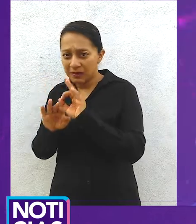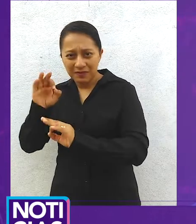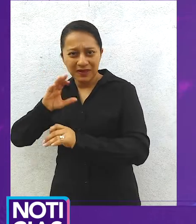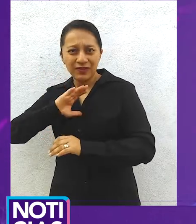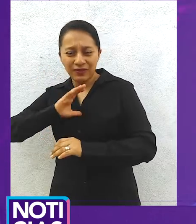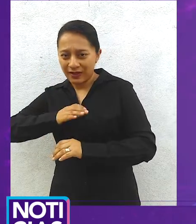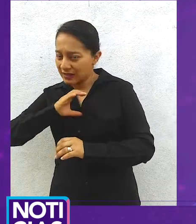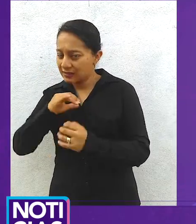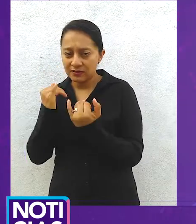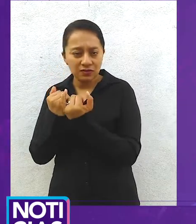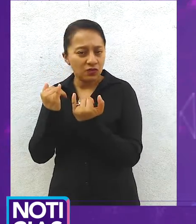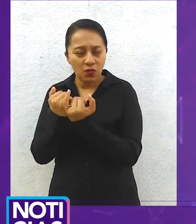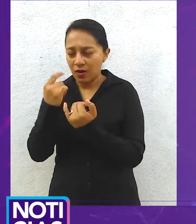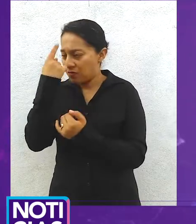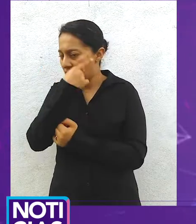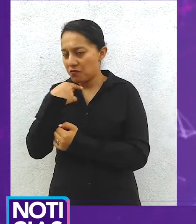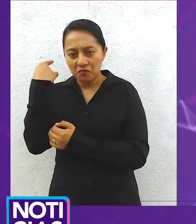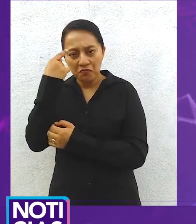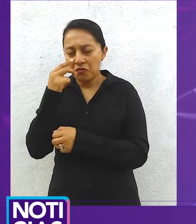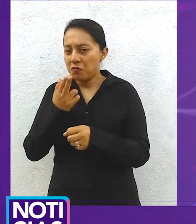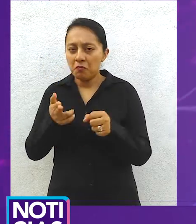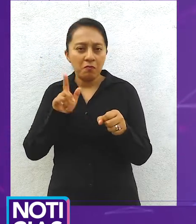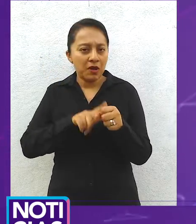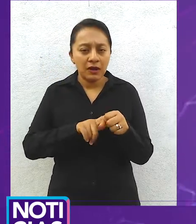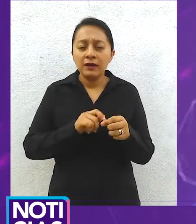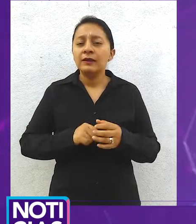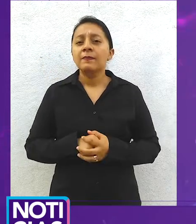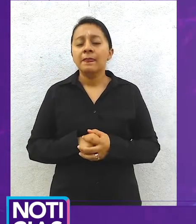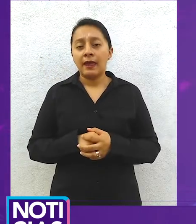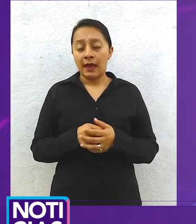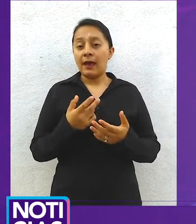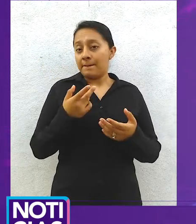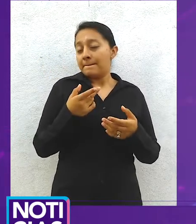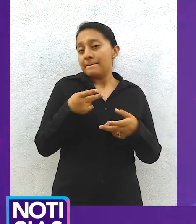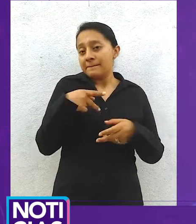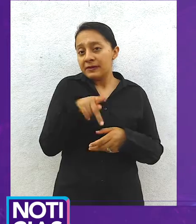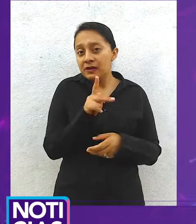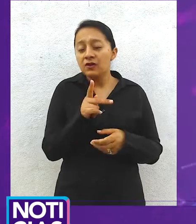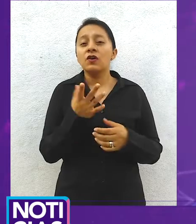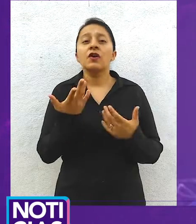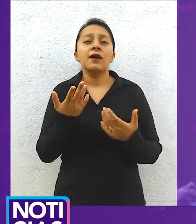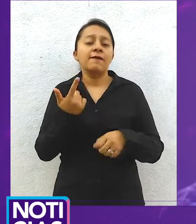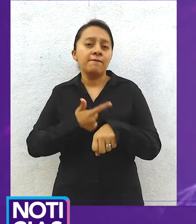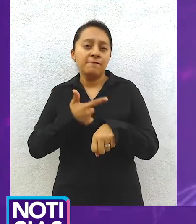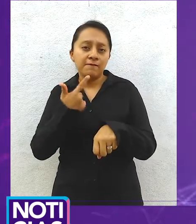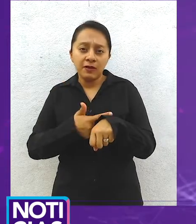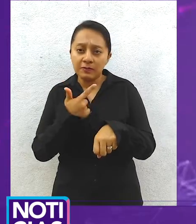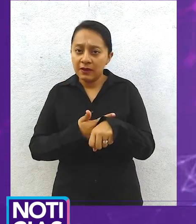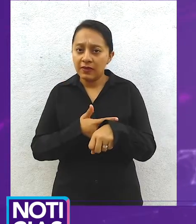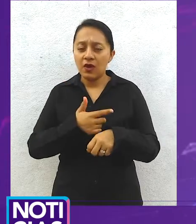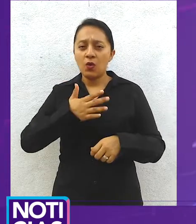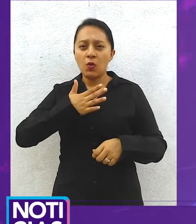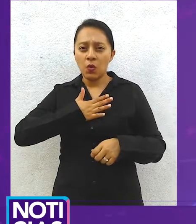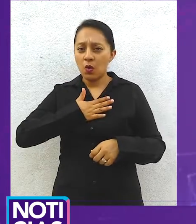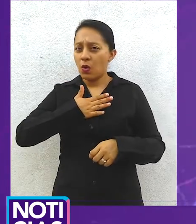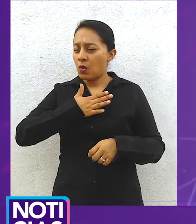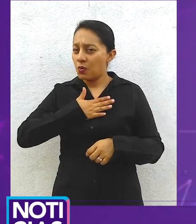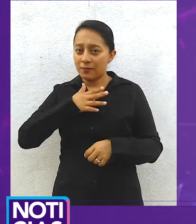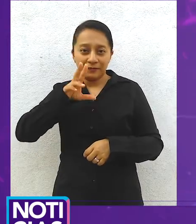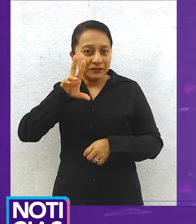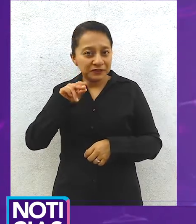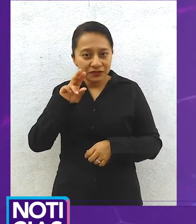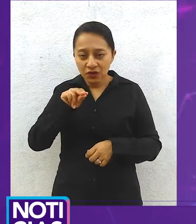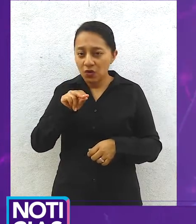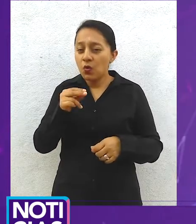tanto en el Hospital de Especiales del Niño y la Mujer como en el Hospital General del Issste. En el Hospital de Especiales del Niño y la Mujer